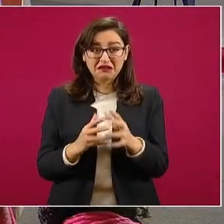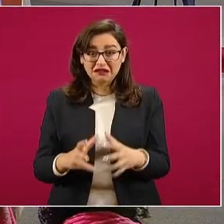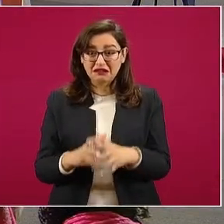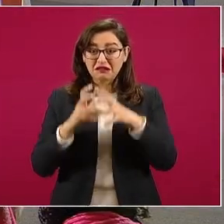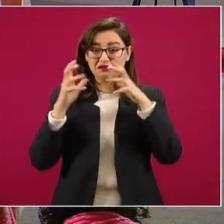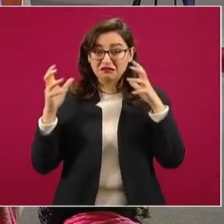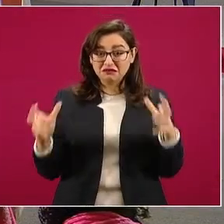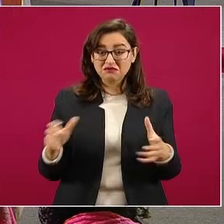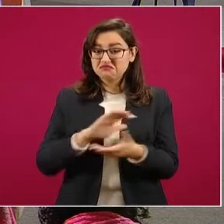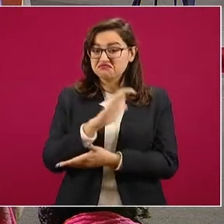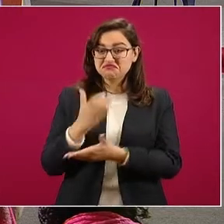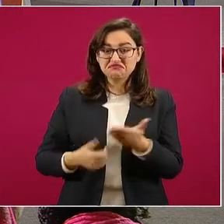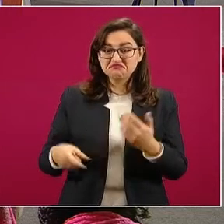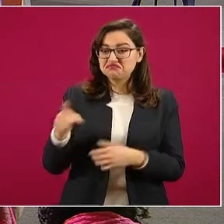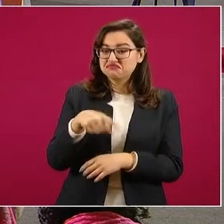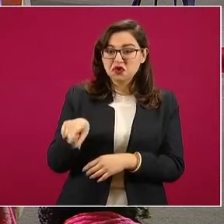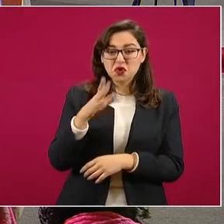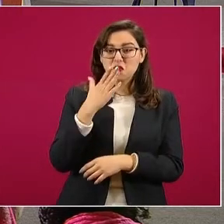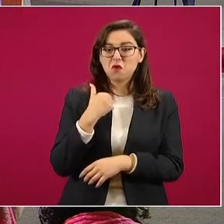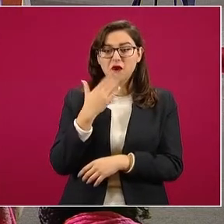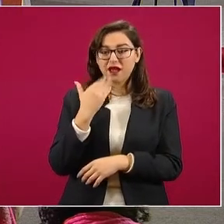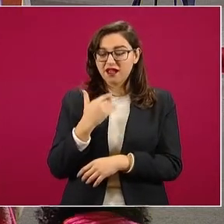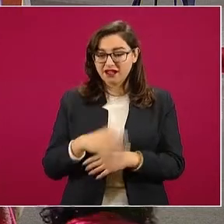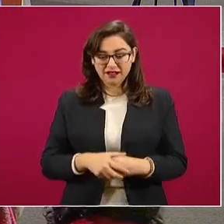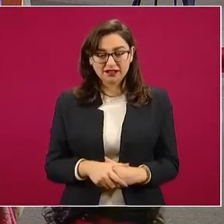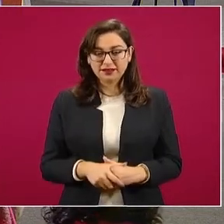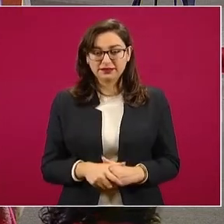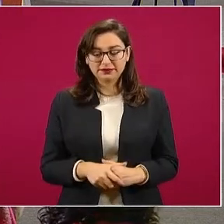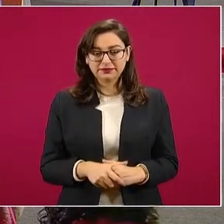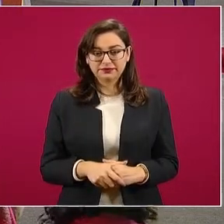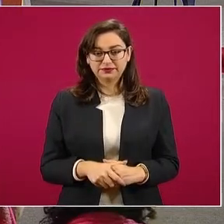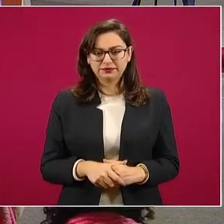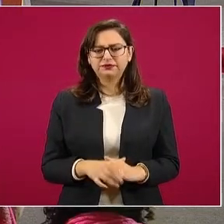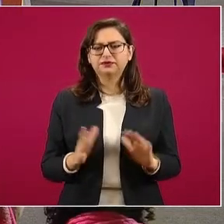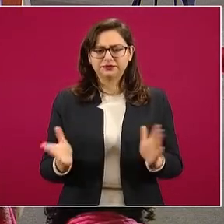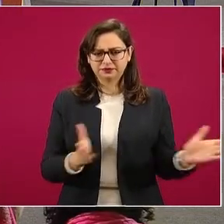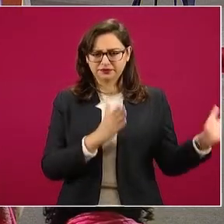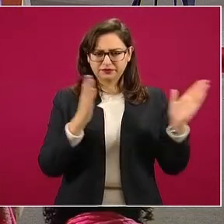Ahora, la lámina de diciembre.